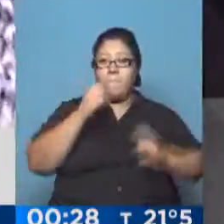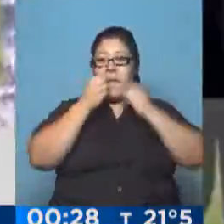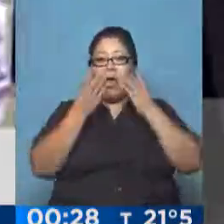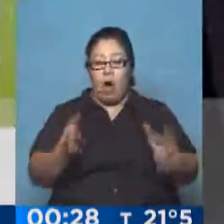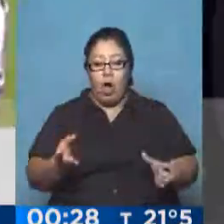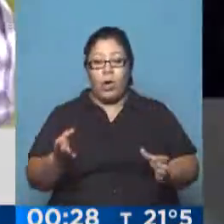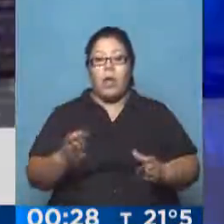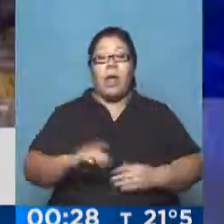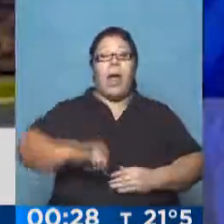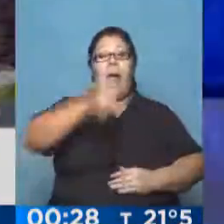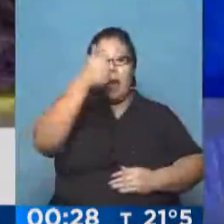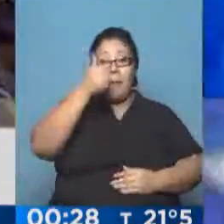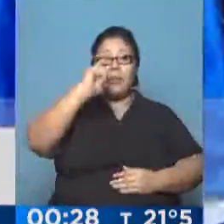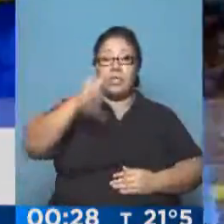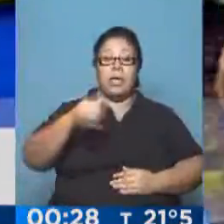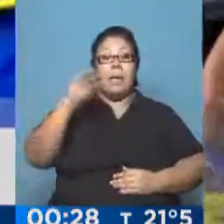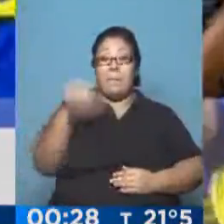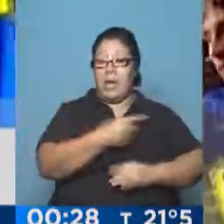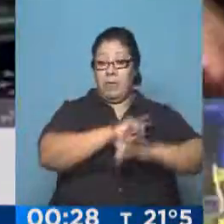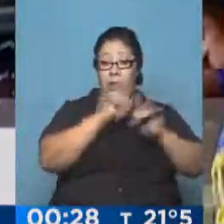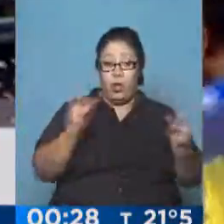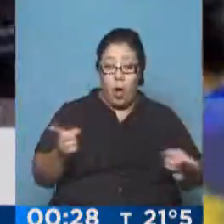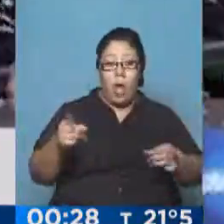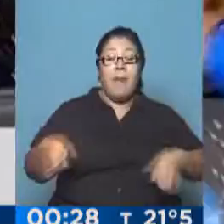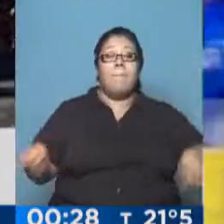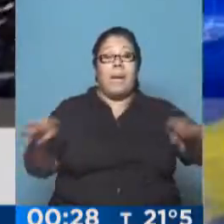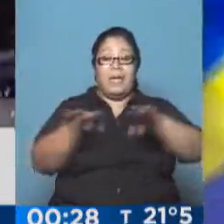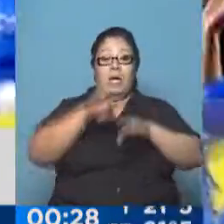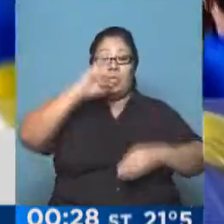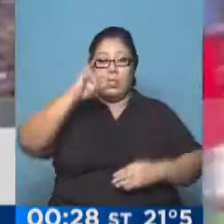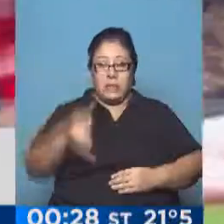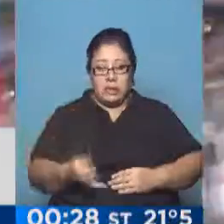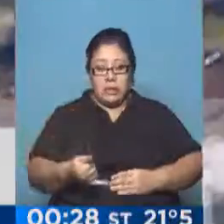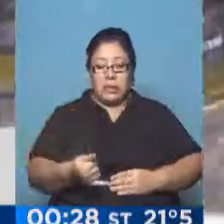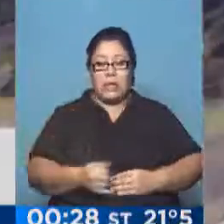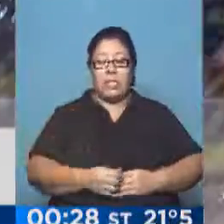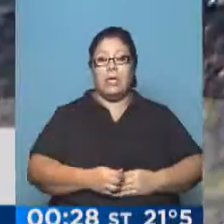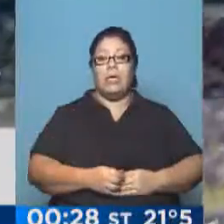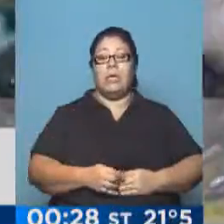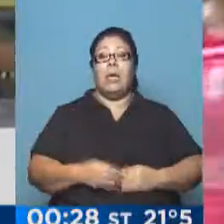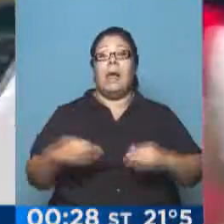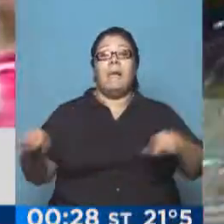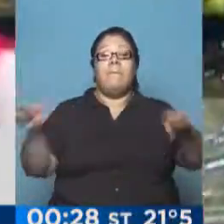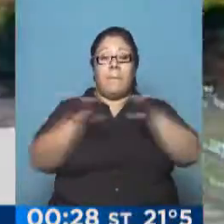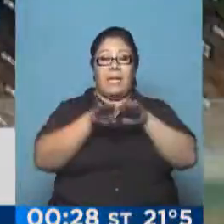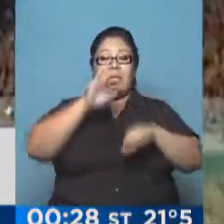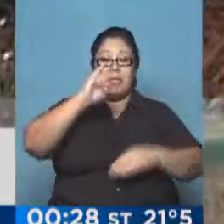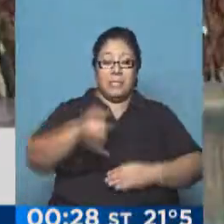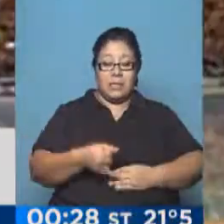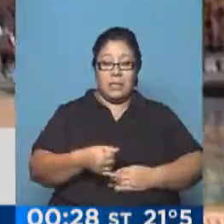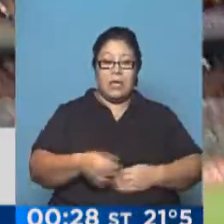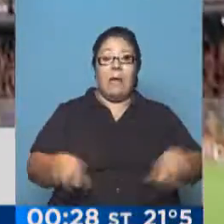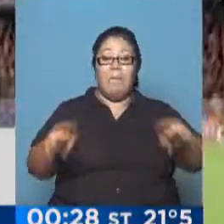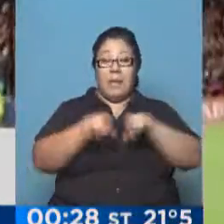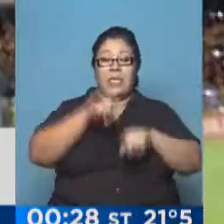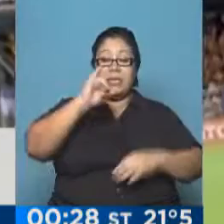estos cuatro partidos. Hemos empatado en La Paz y merecido más, que es muy difícil. Creo